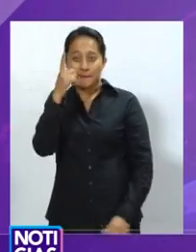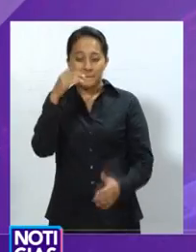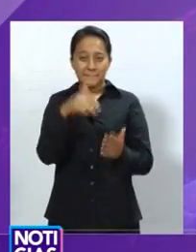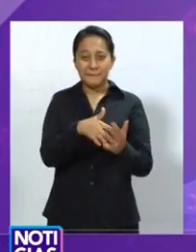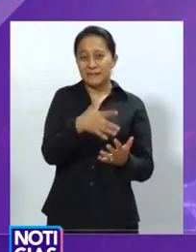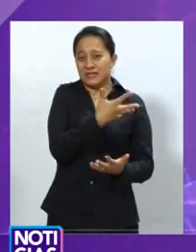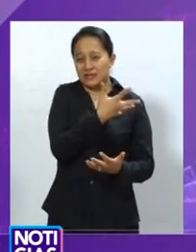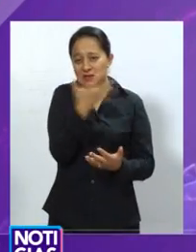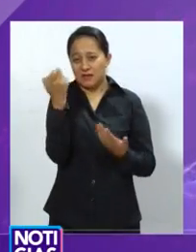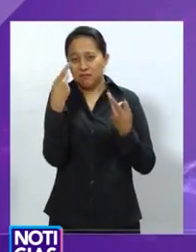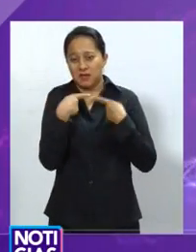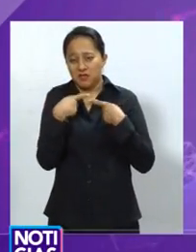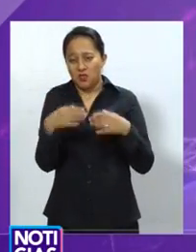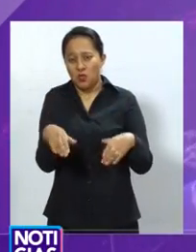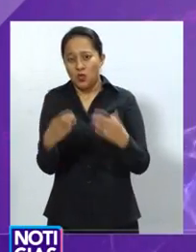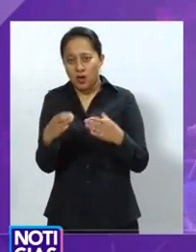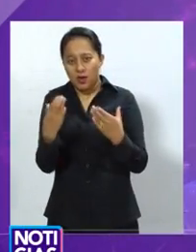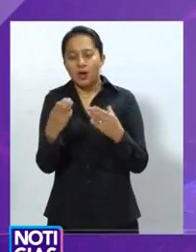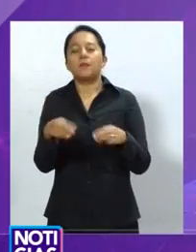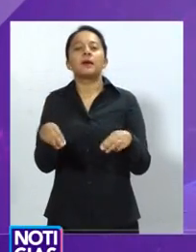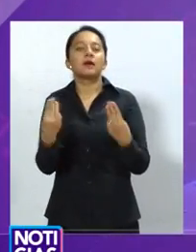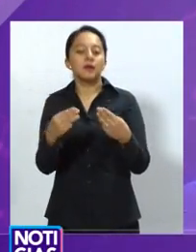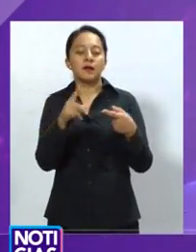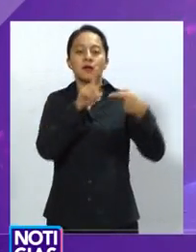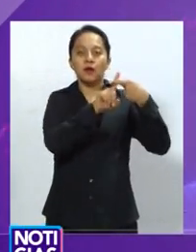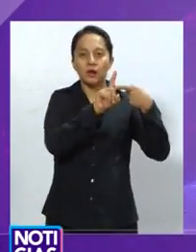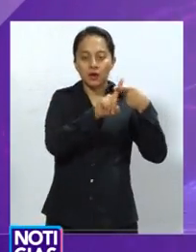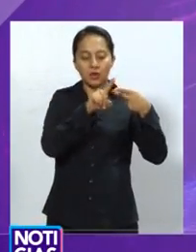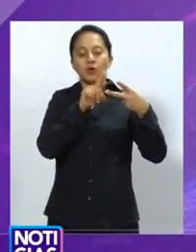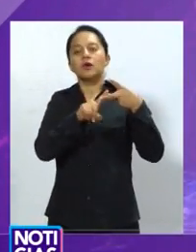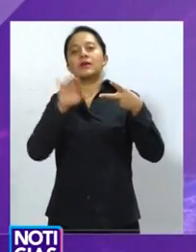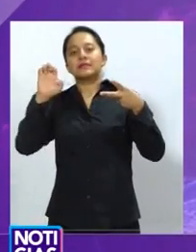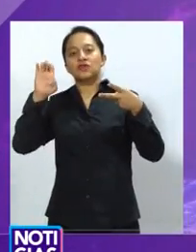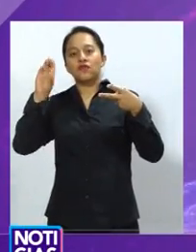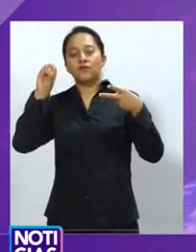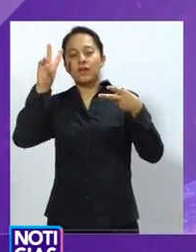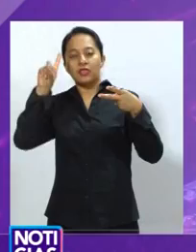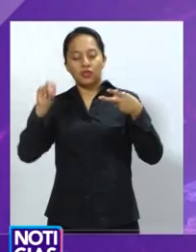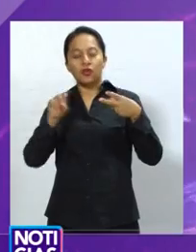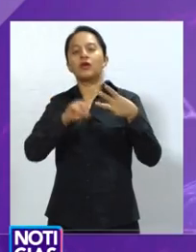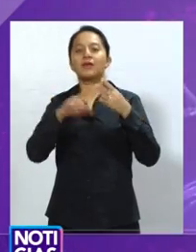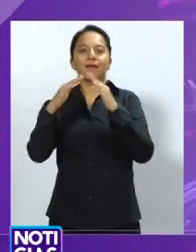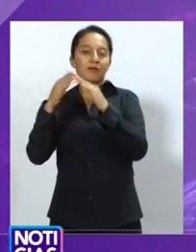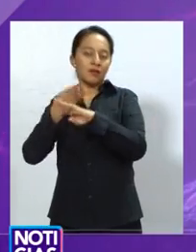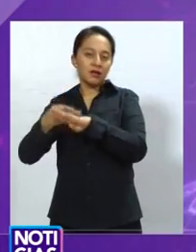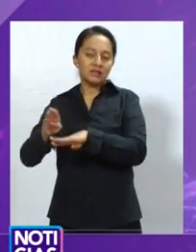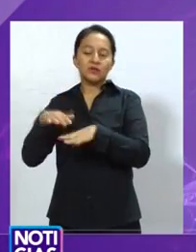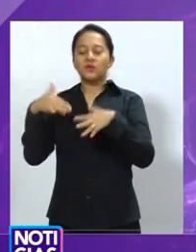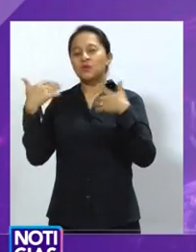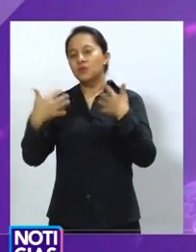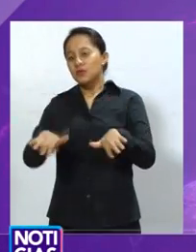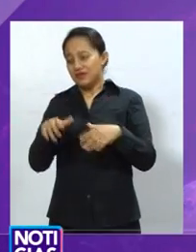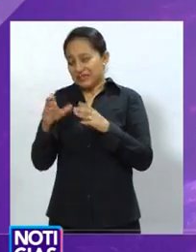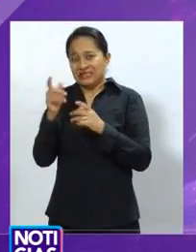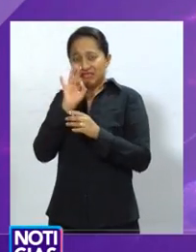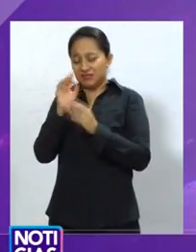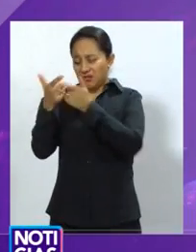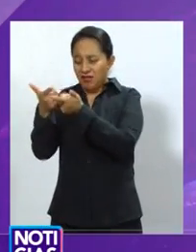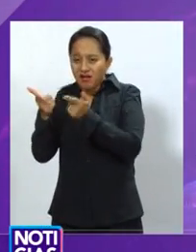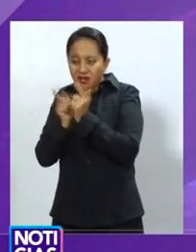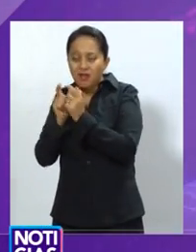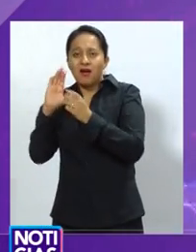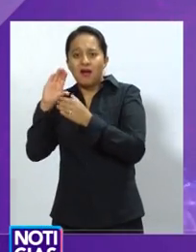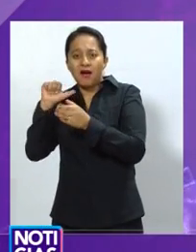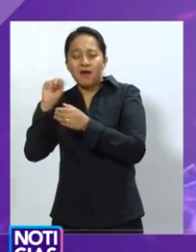Más de 1.500 comerciantes de los mercados La Cruz, Escobedo y Lomas de Casablanca resultarían afectados si el cabildo capitalino aprueba la modificación al